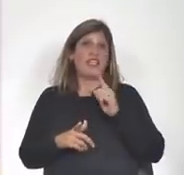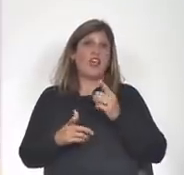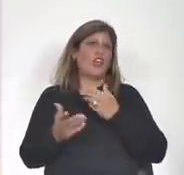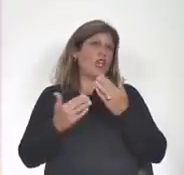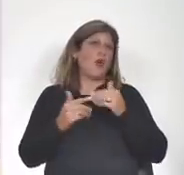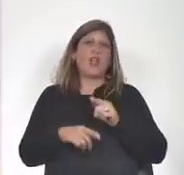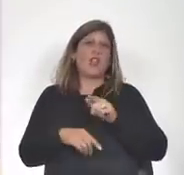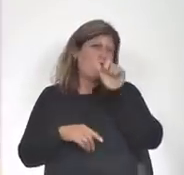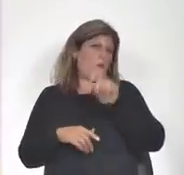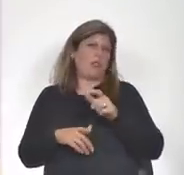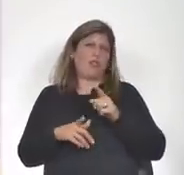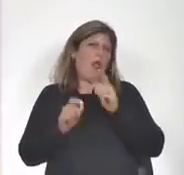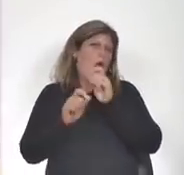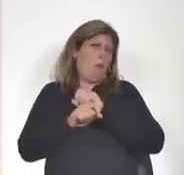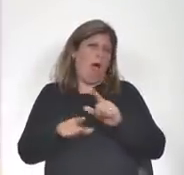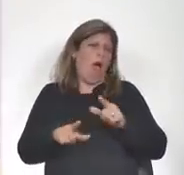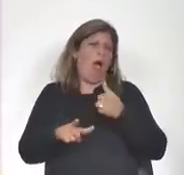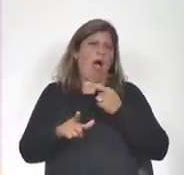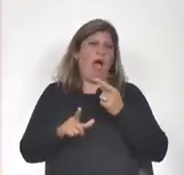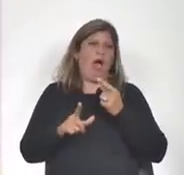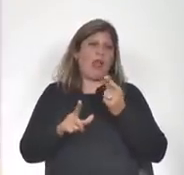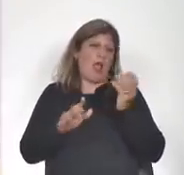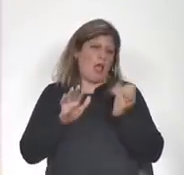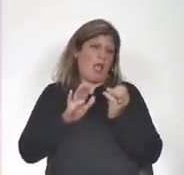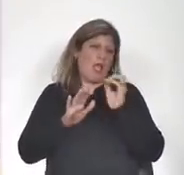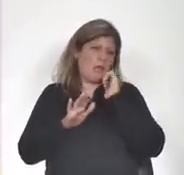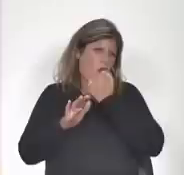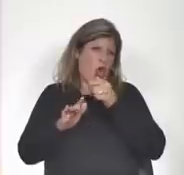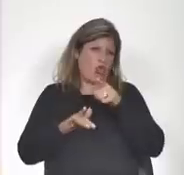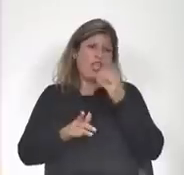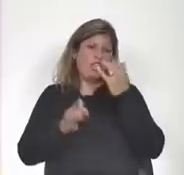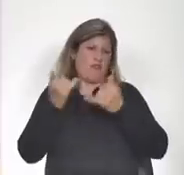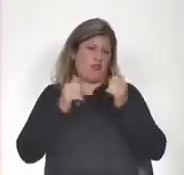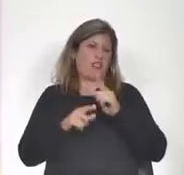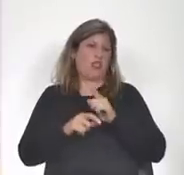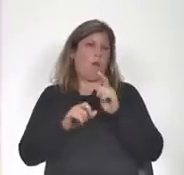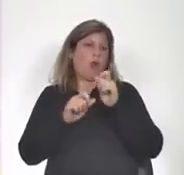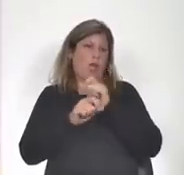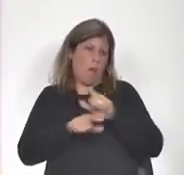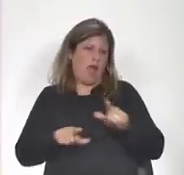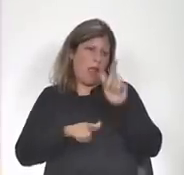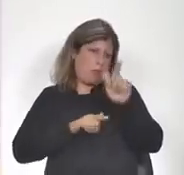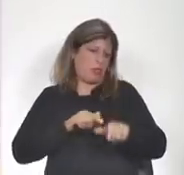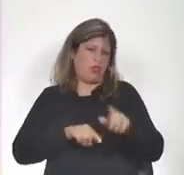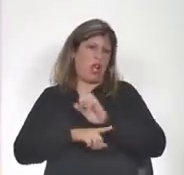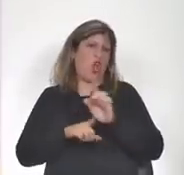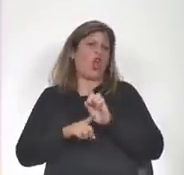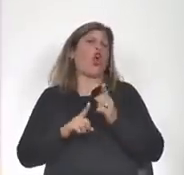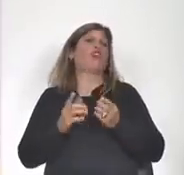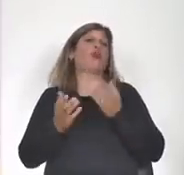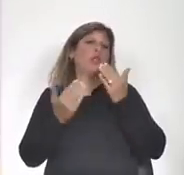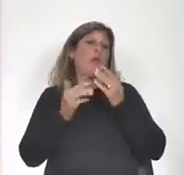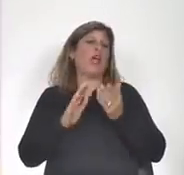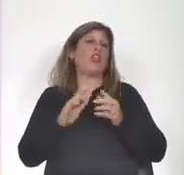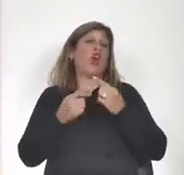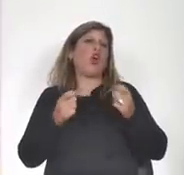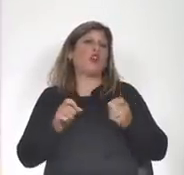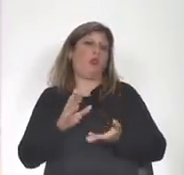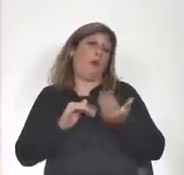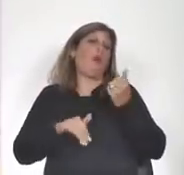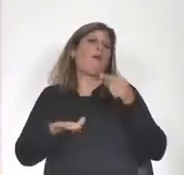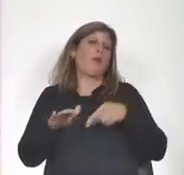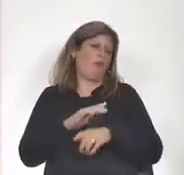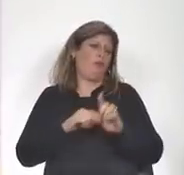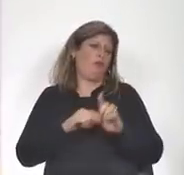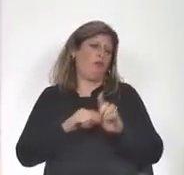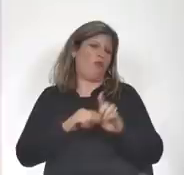seres malévolos que esconden información por maldad estamos hablando de otras cosas bastante más profundas y que